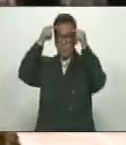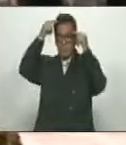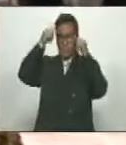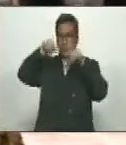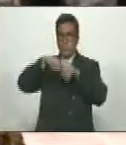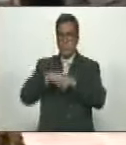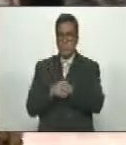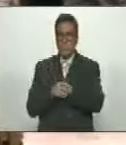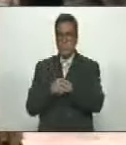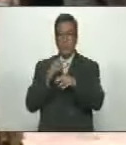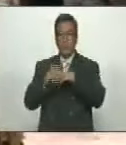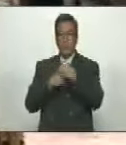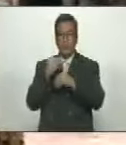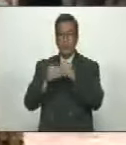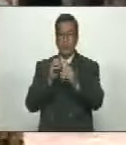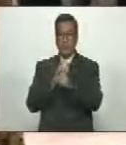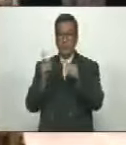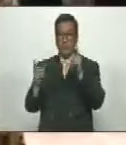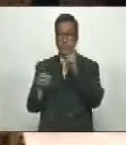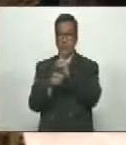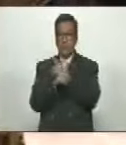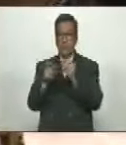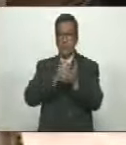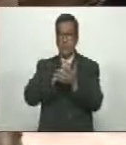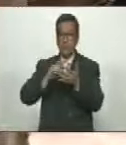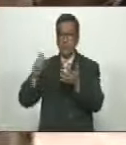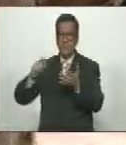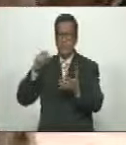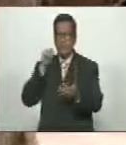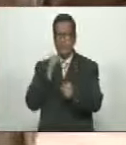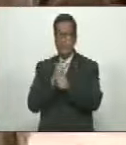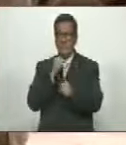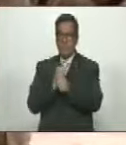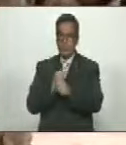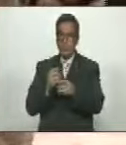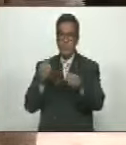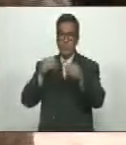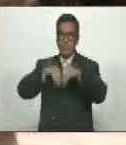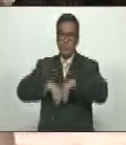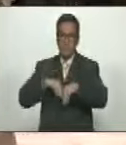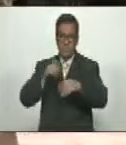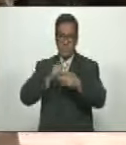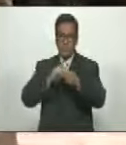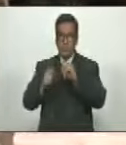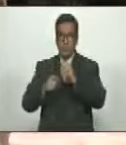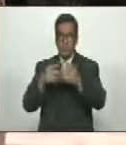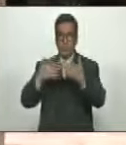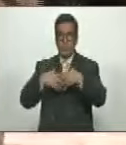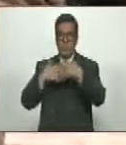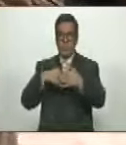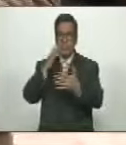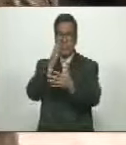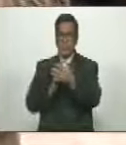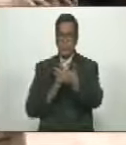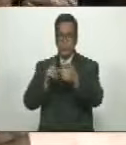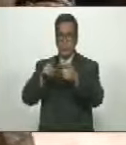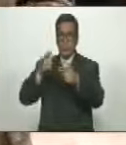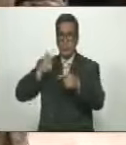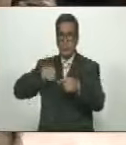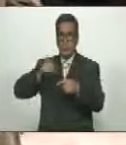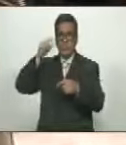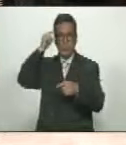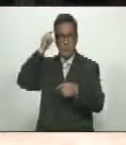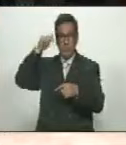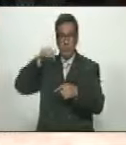generó la transición de contratos operativos de convenios operativos a empresas mixtas que es lo que tenemos